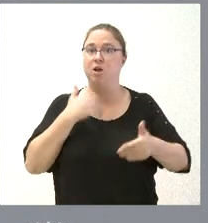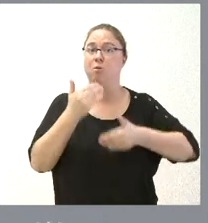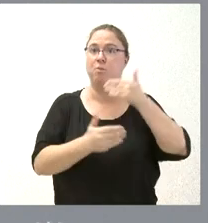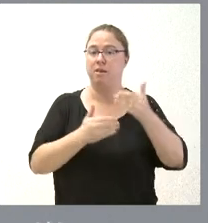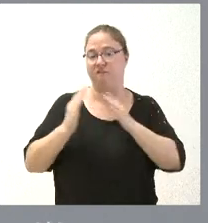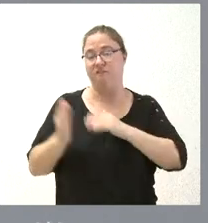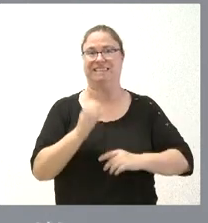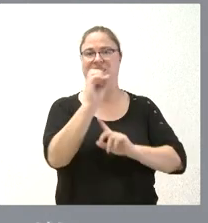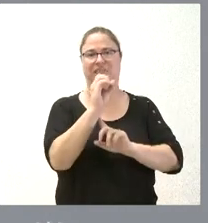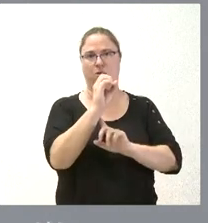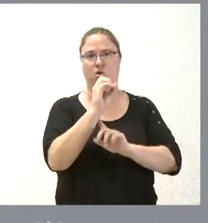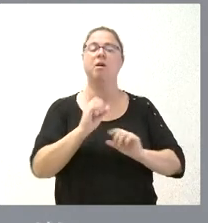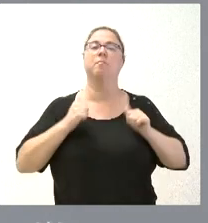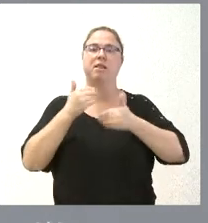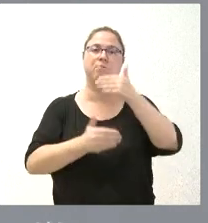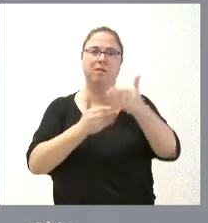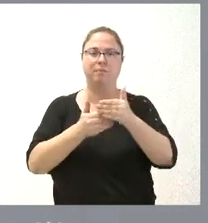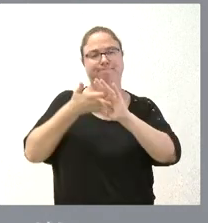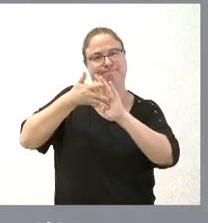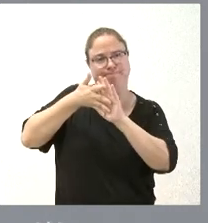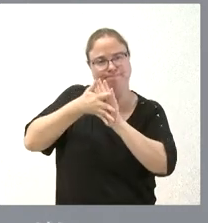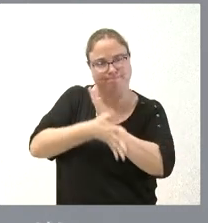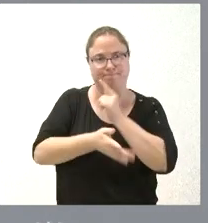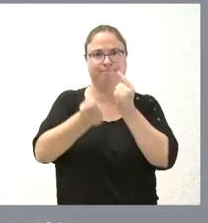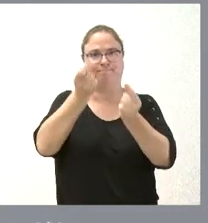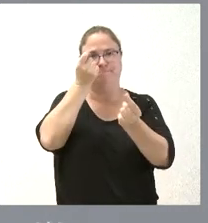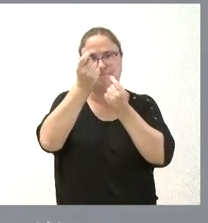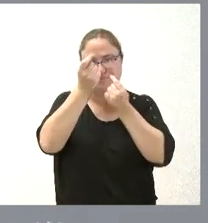en esta fase cero que es definir el